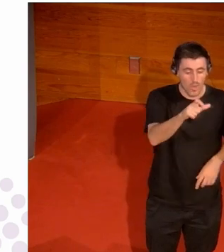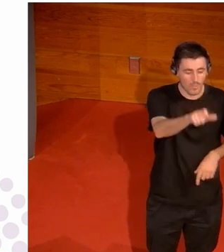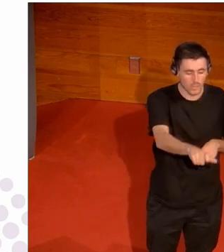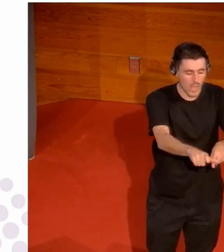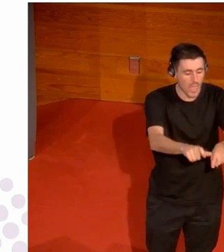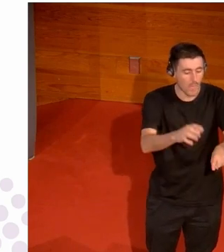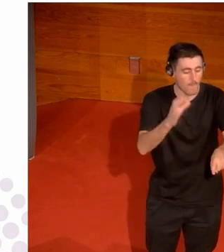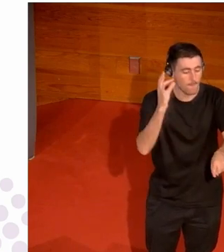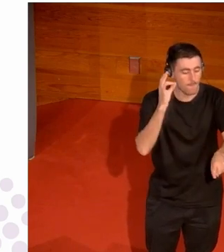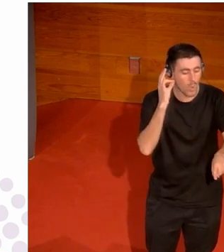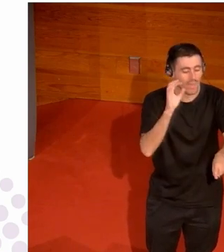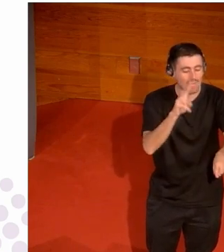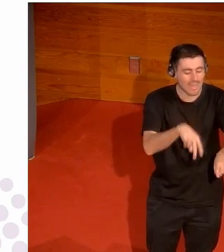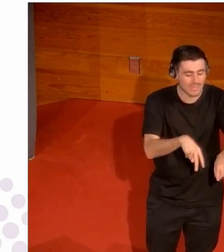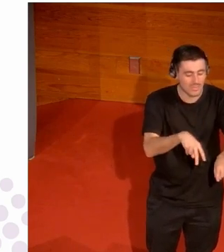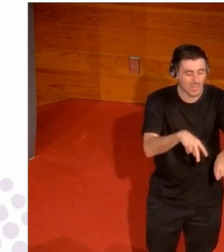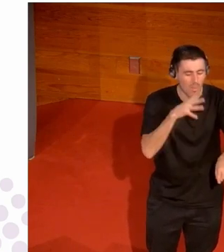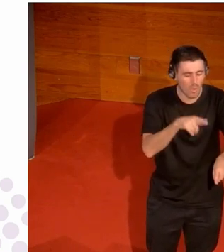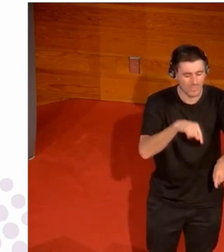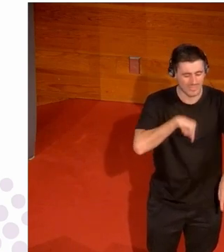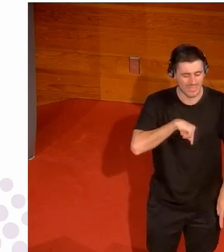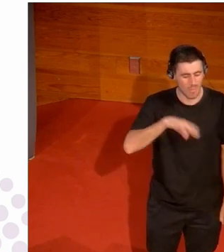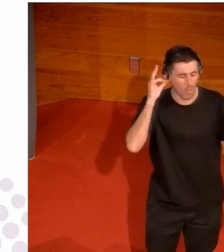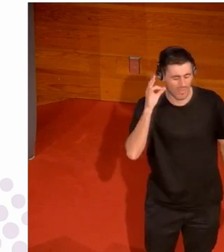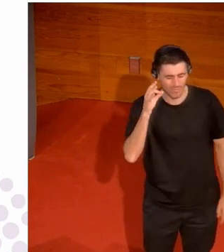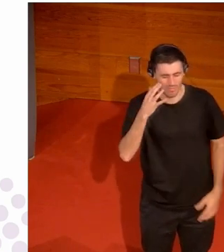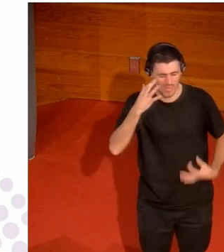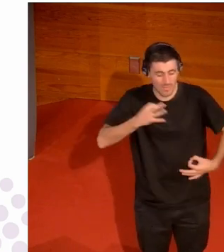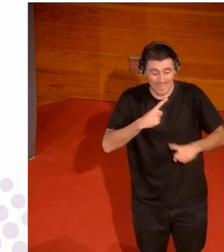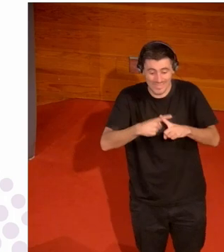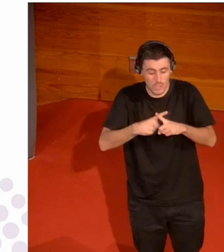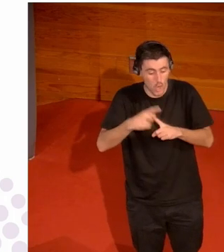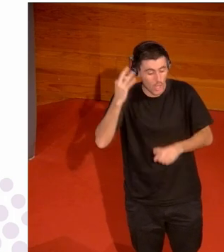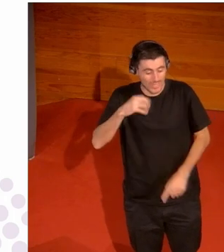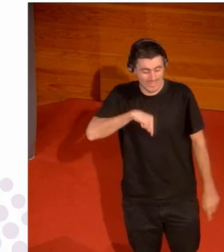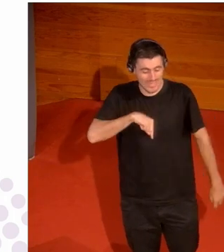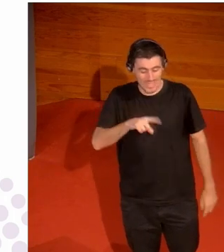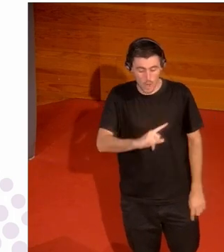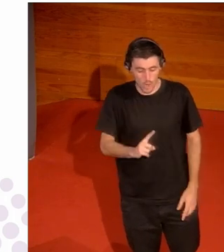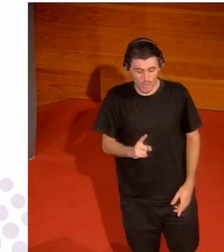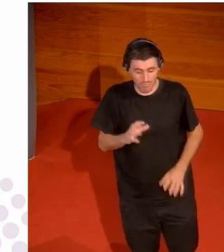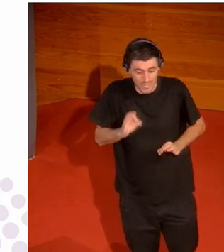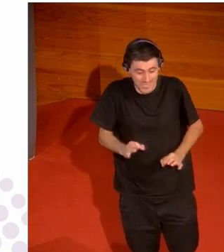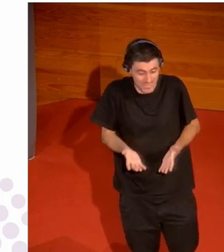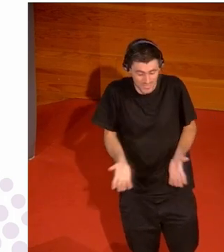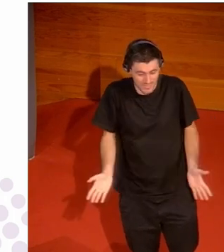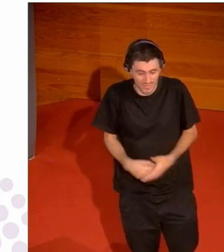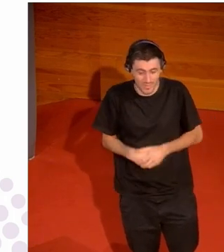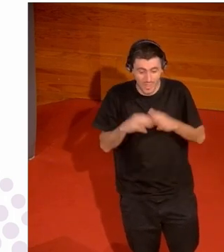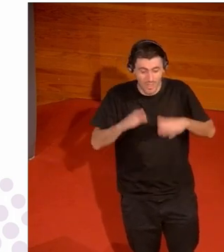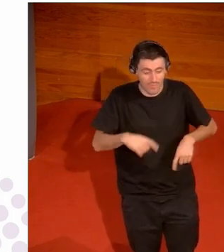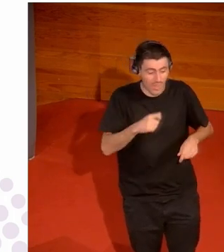sexo no es algo que se siente igual a esa persona habría que ayudarla de otra manera y es la irresponsabilidad de los medios de comunicación de cómo